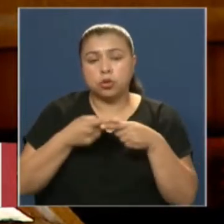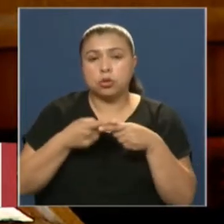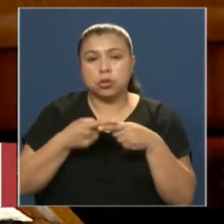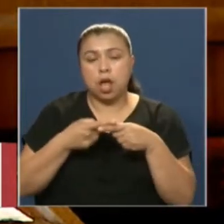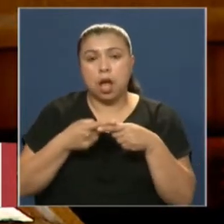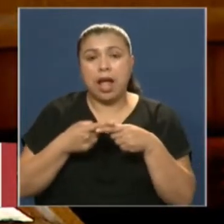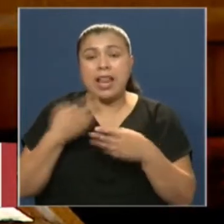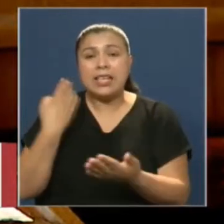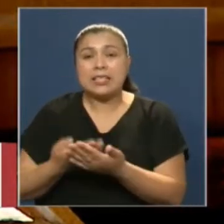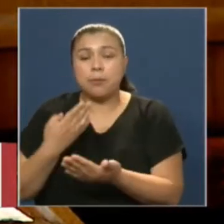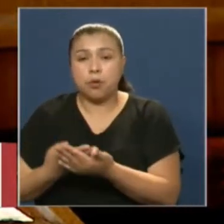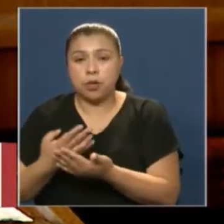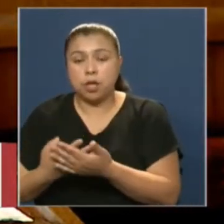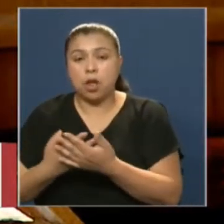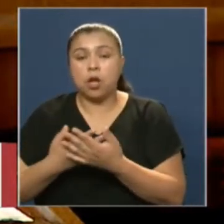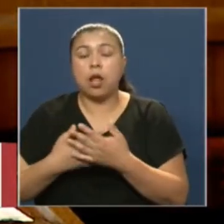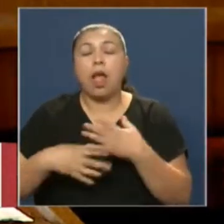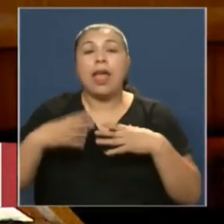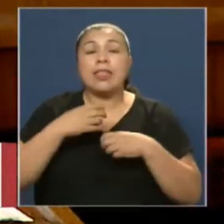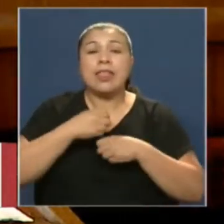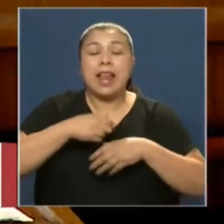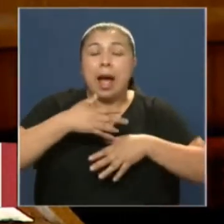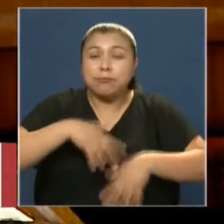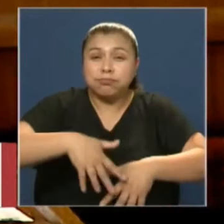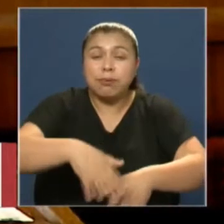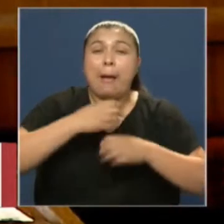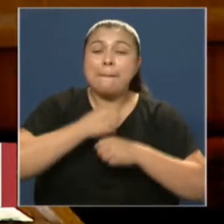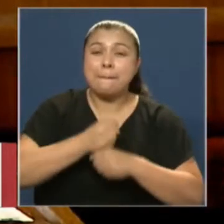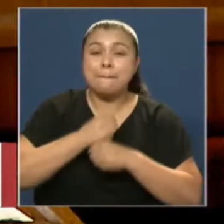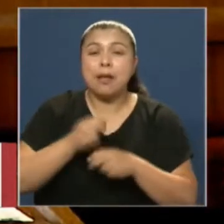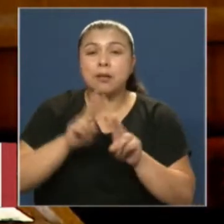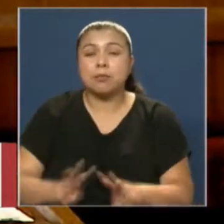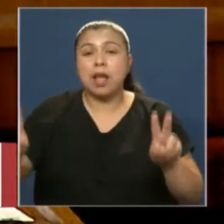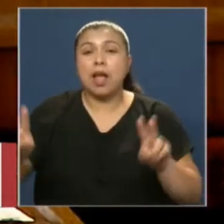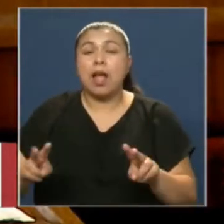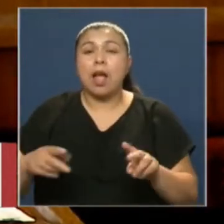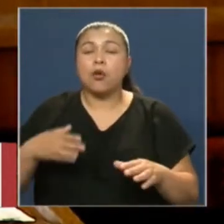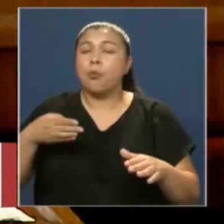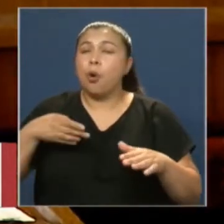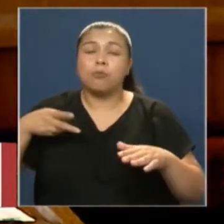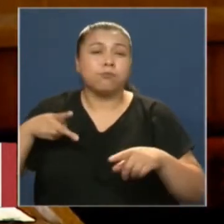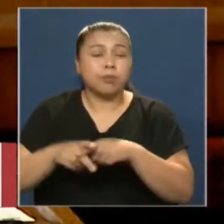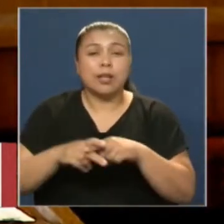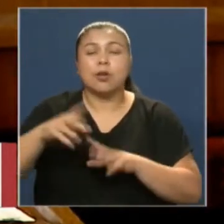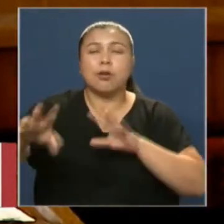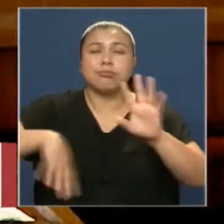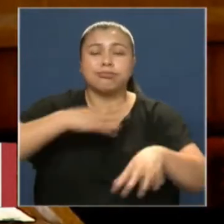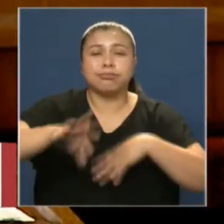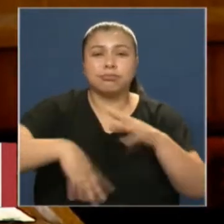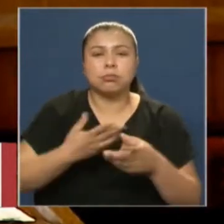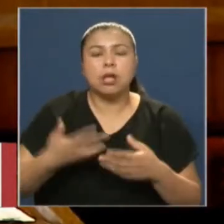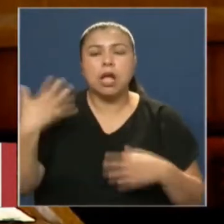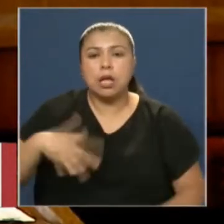que aprovecharse de manifestaciones pacíficas perturbando gravemente el orden público. Es urgente y prioritario,